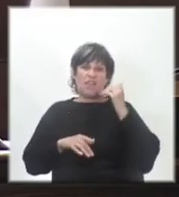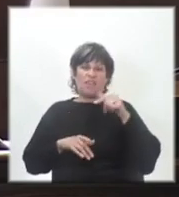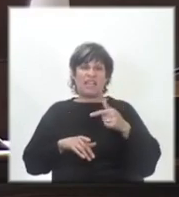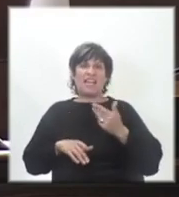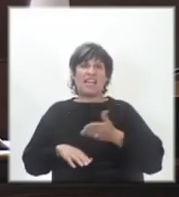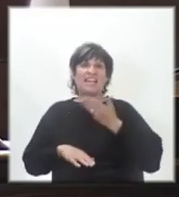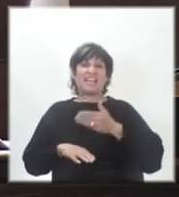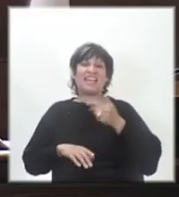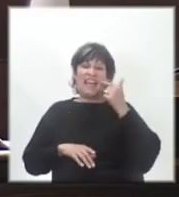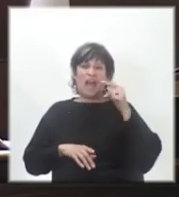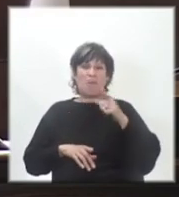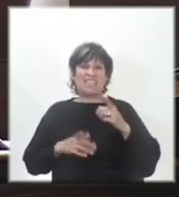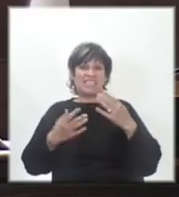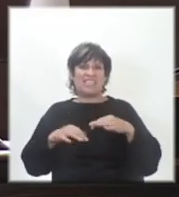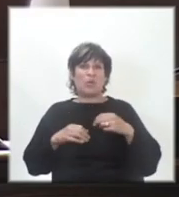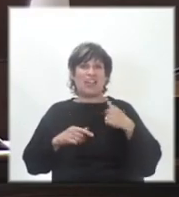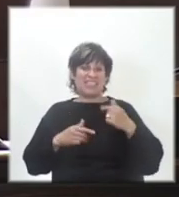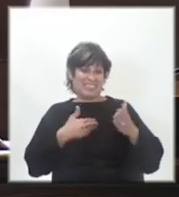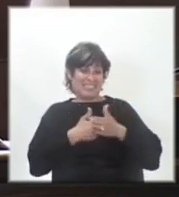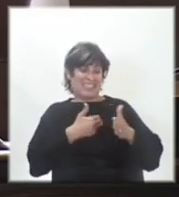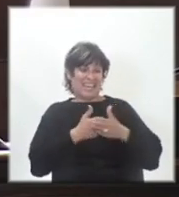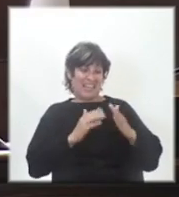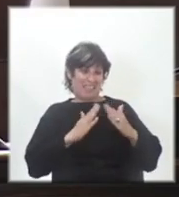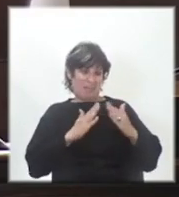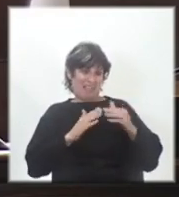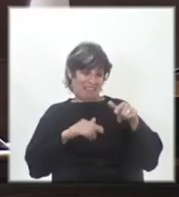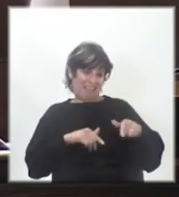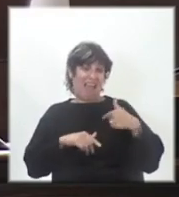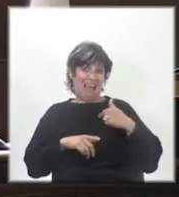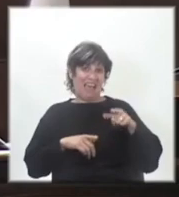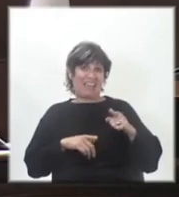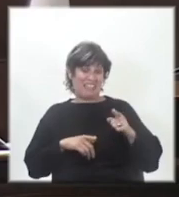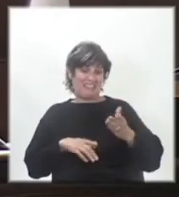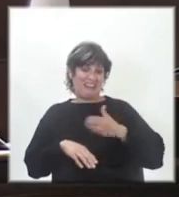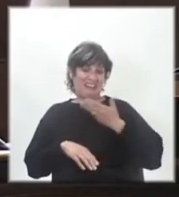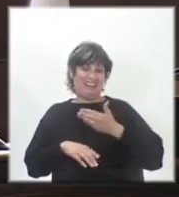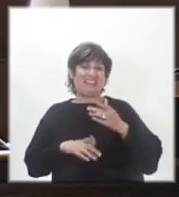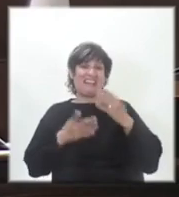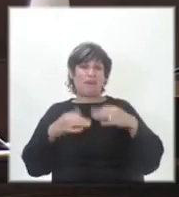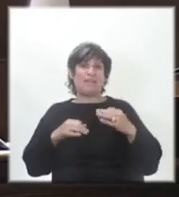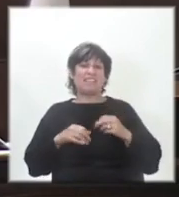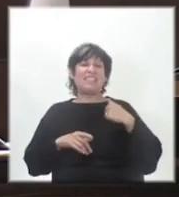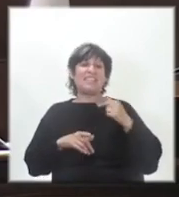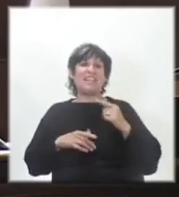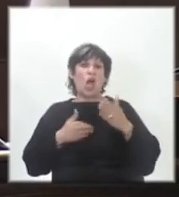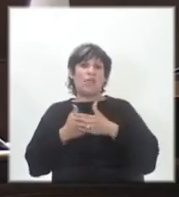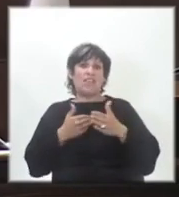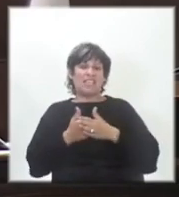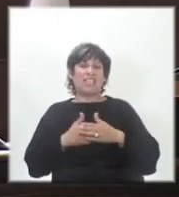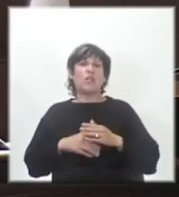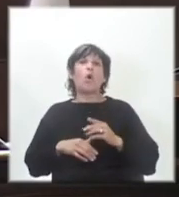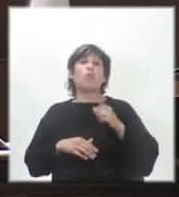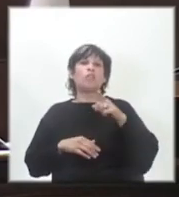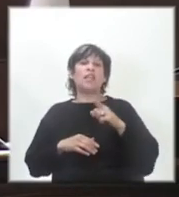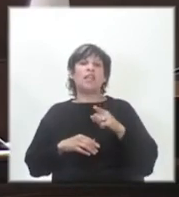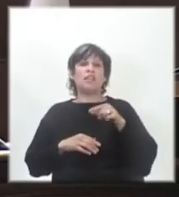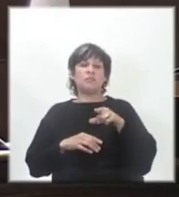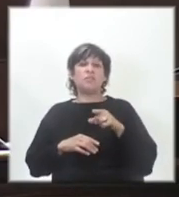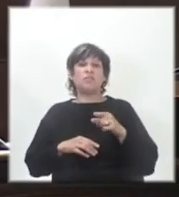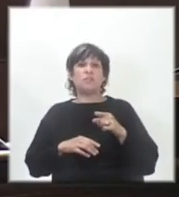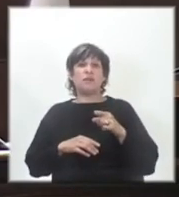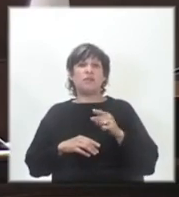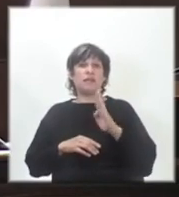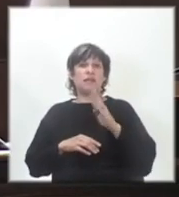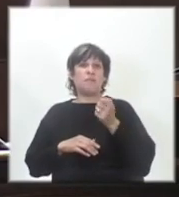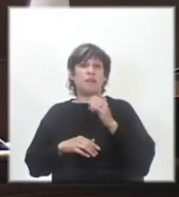adentro de unos tanques cerca de mi casa. Ahí reclaman seguridad. Vecinos de Pajas Blancas, ¿dónde vivo? ¿Dónde vivo?